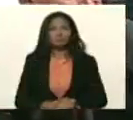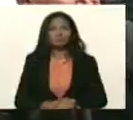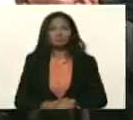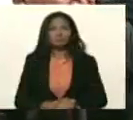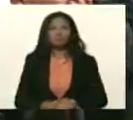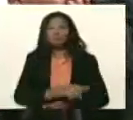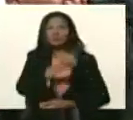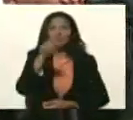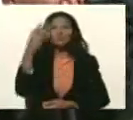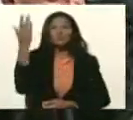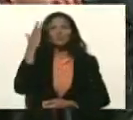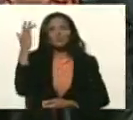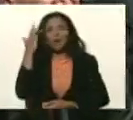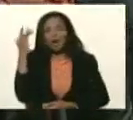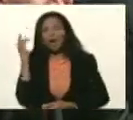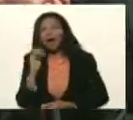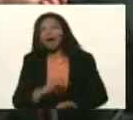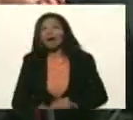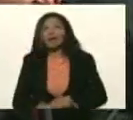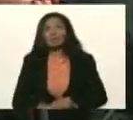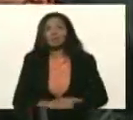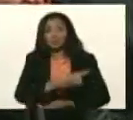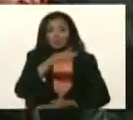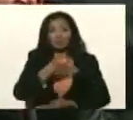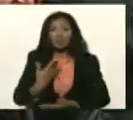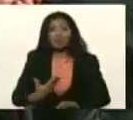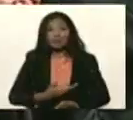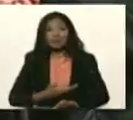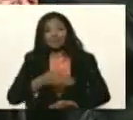ajá, querían ser alcalde,